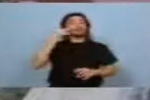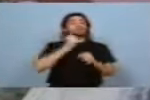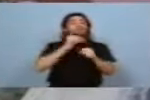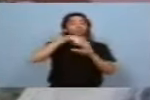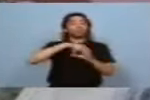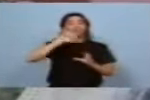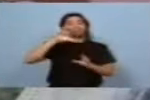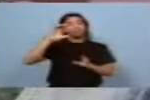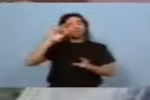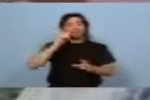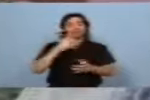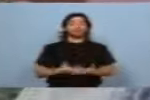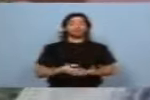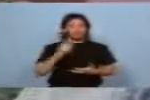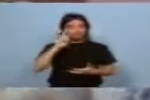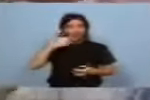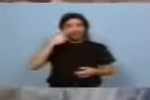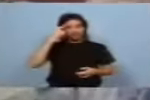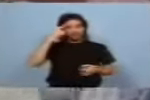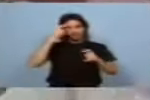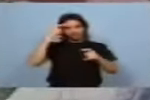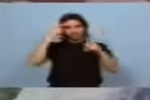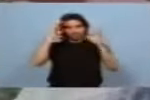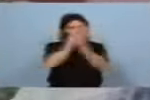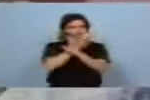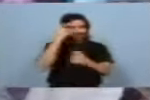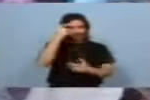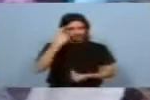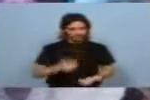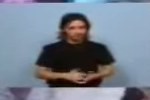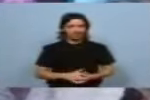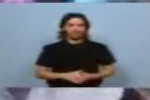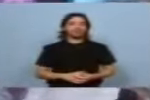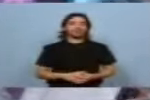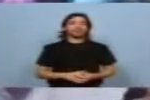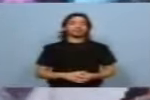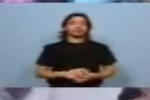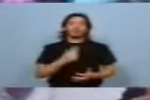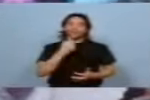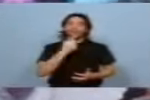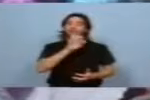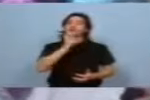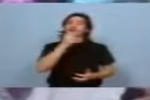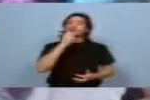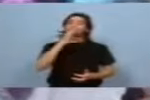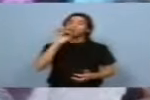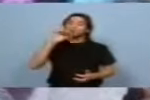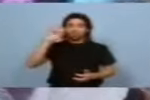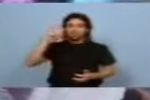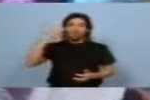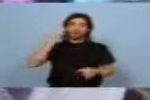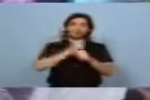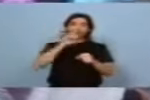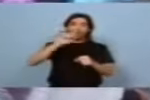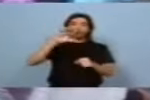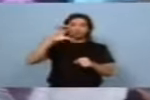estaba con la chocada Y bueno, pero mira ahora le han tocado la cabeza Y yo al Nacho le digo, vos sabías que vudú era del UCD